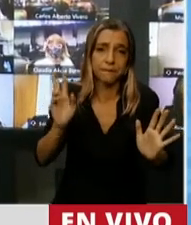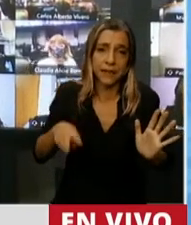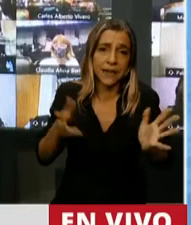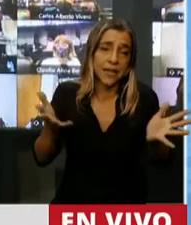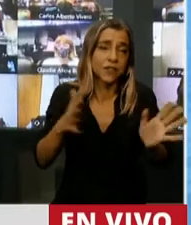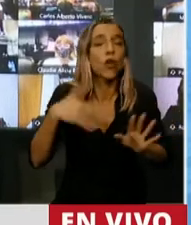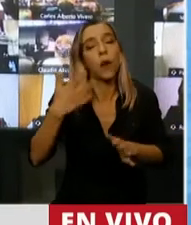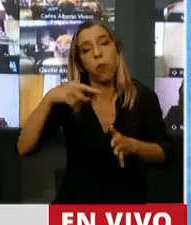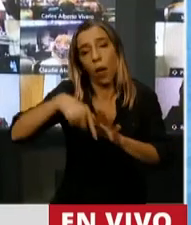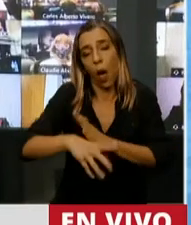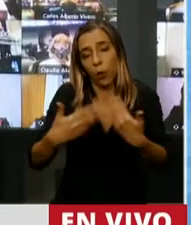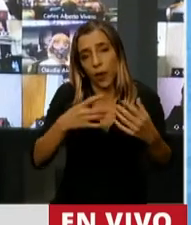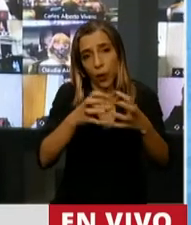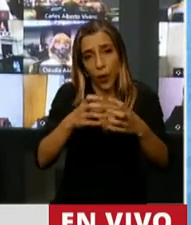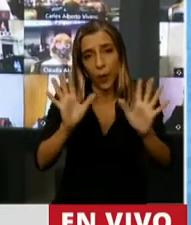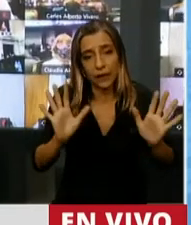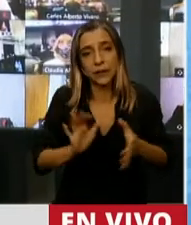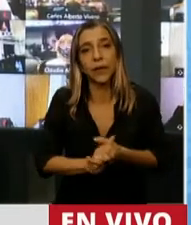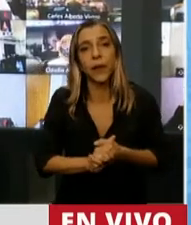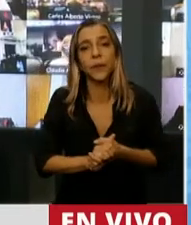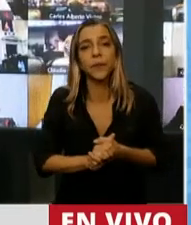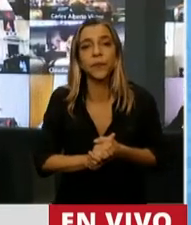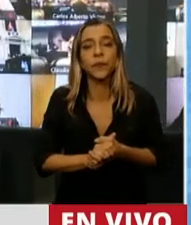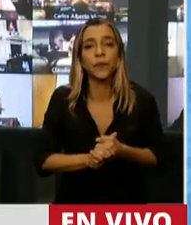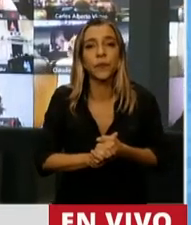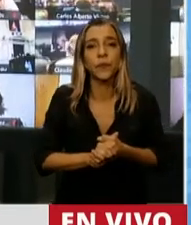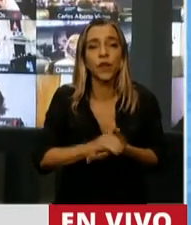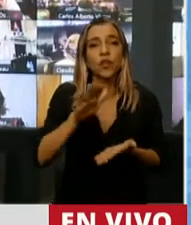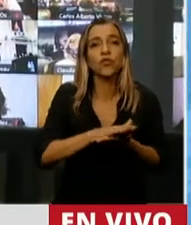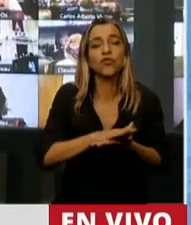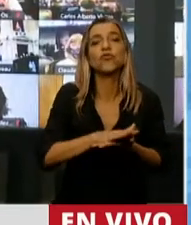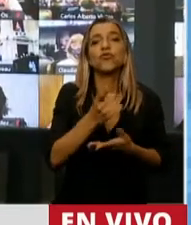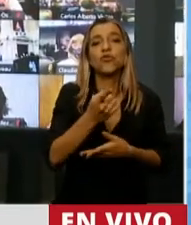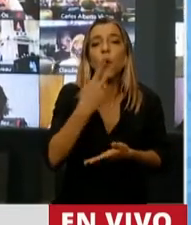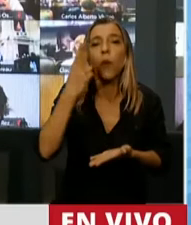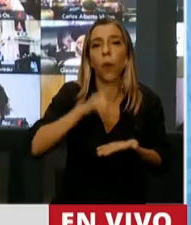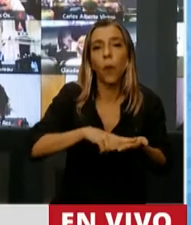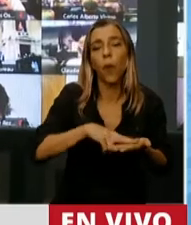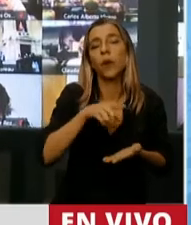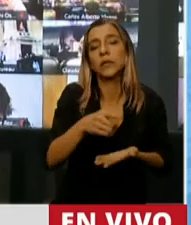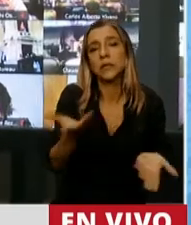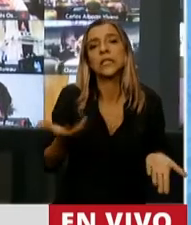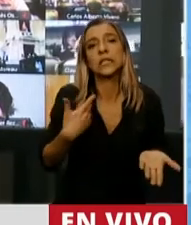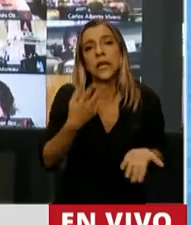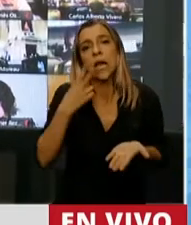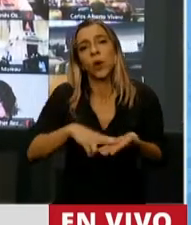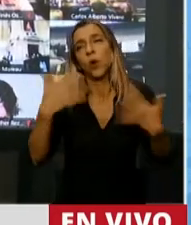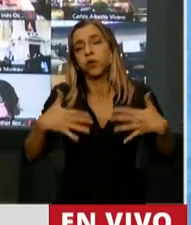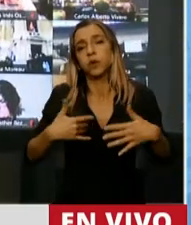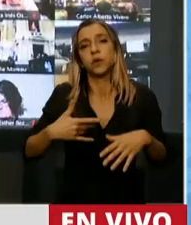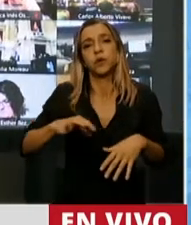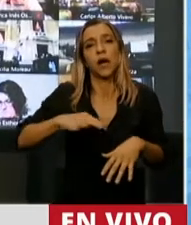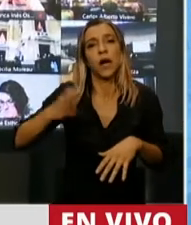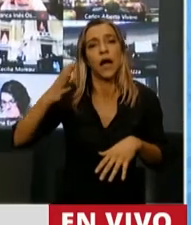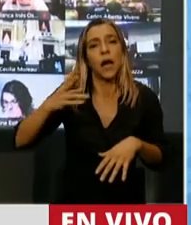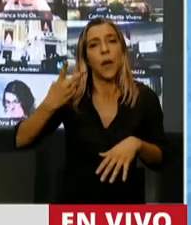La presión impositiva, le digo, la Argentina hace 20 años tenía una